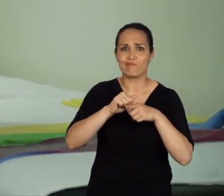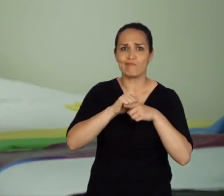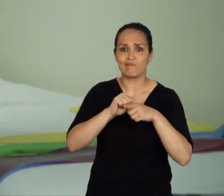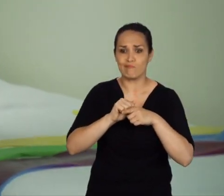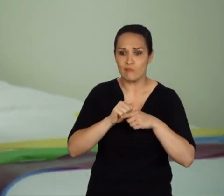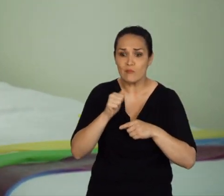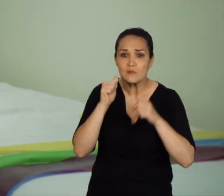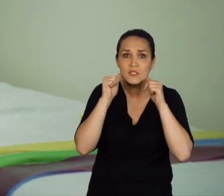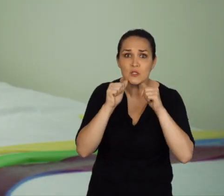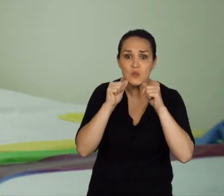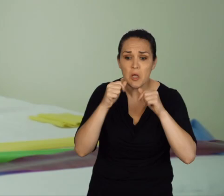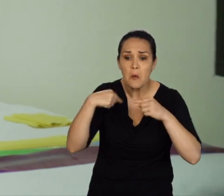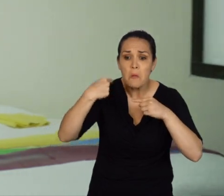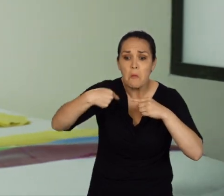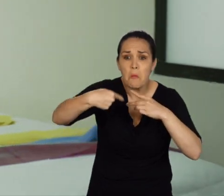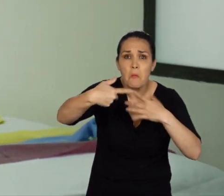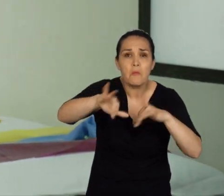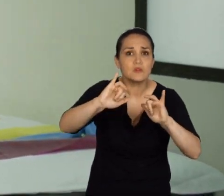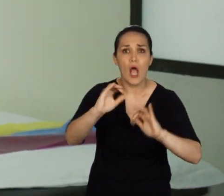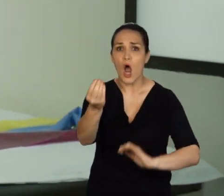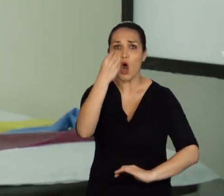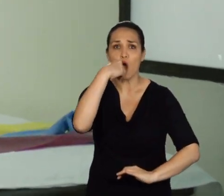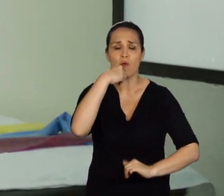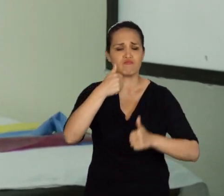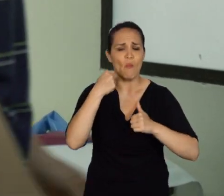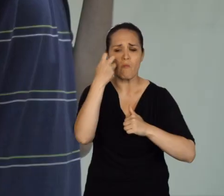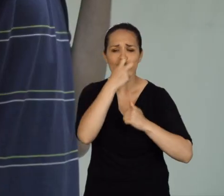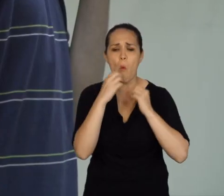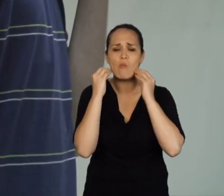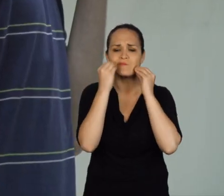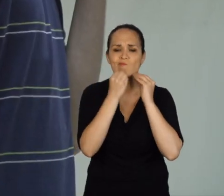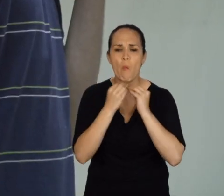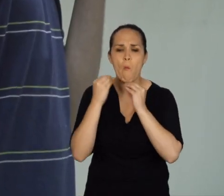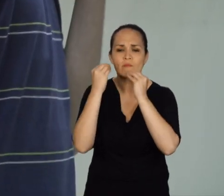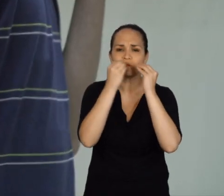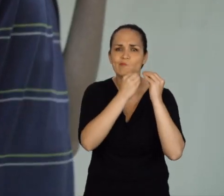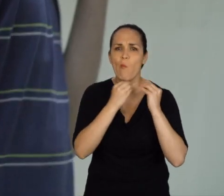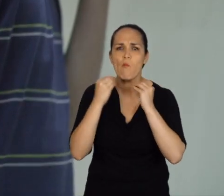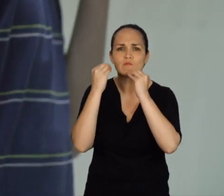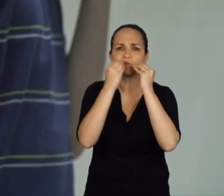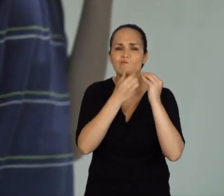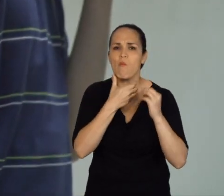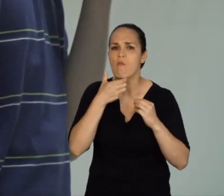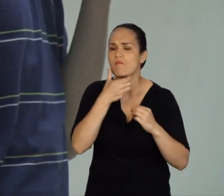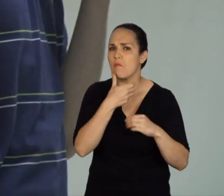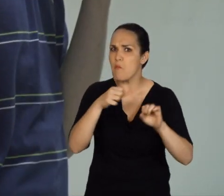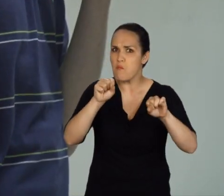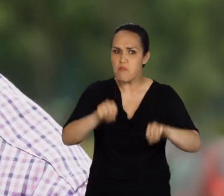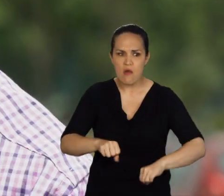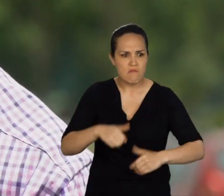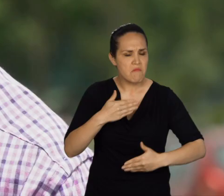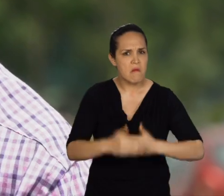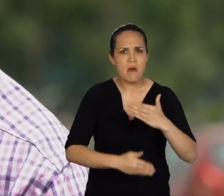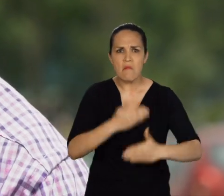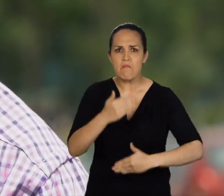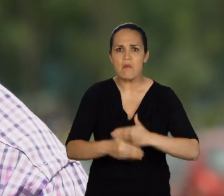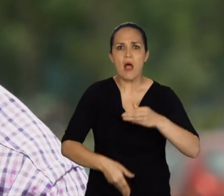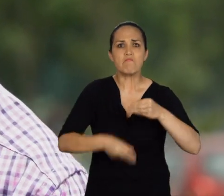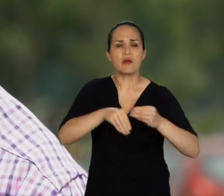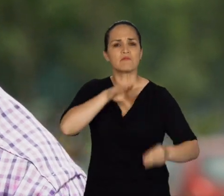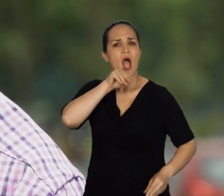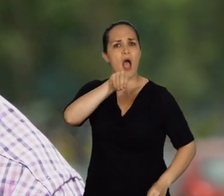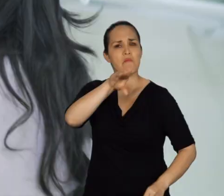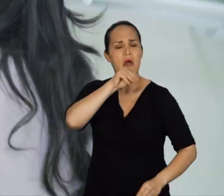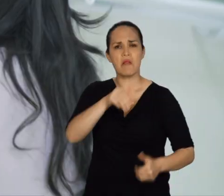nosotros ya salimos comiendo algunos alimentos blandos y con cierta movilidad en lo que es la mandíbula, y aparte de eso, ya